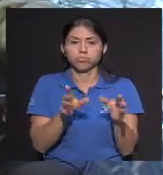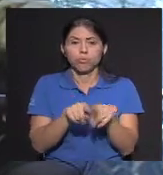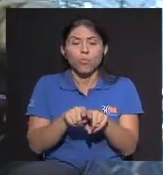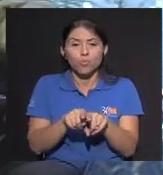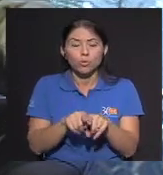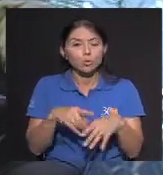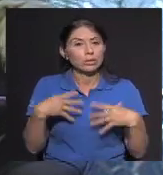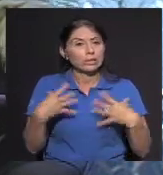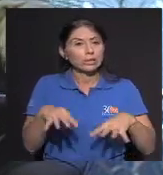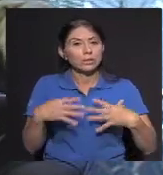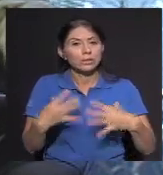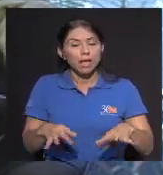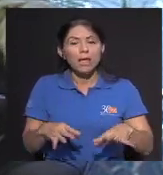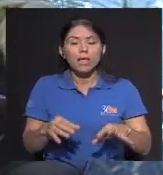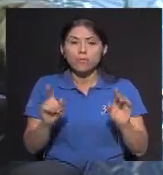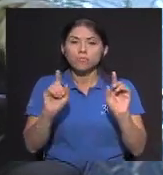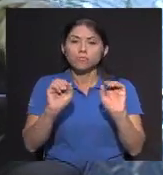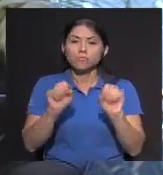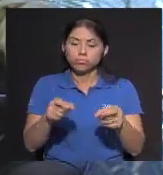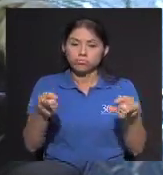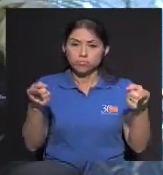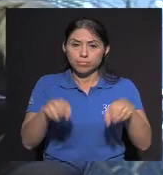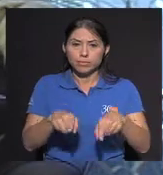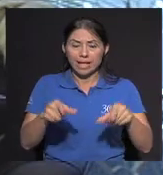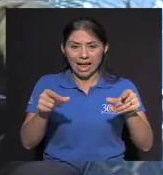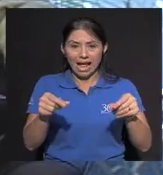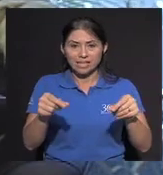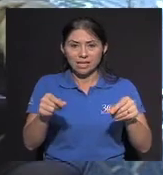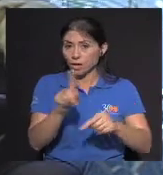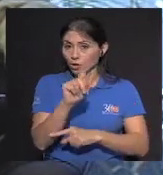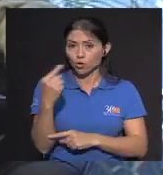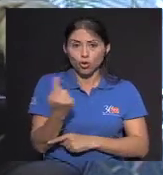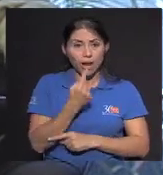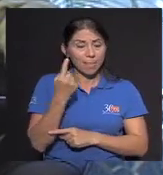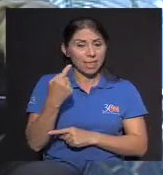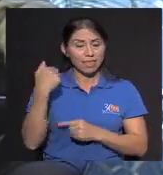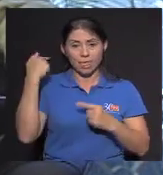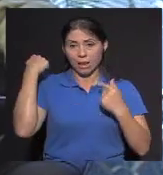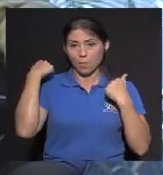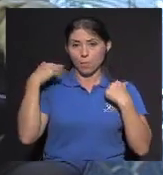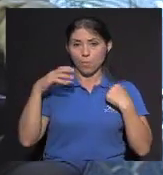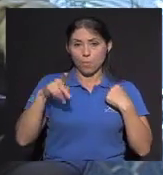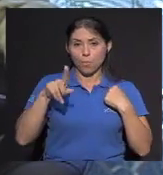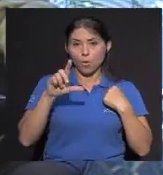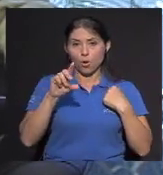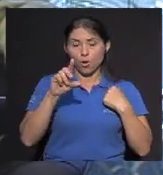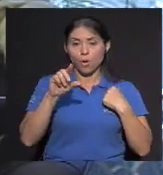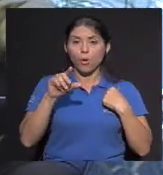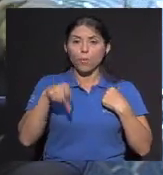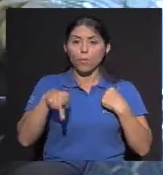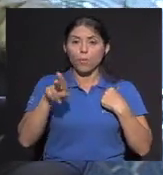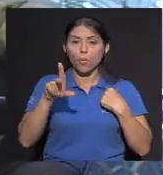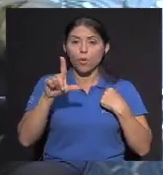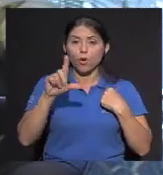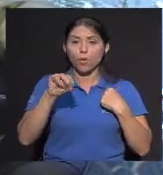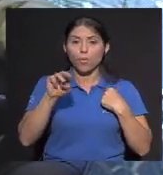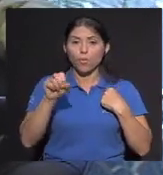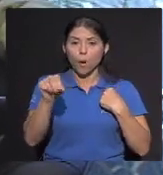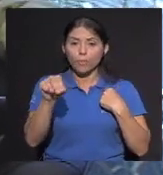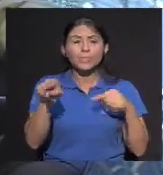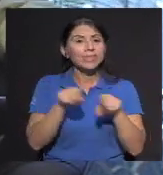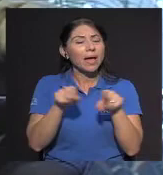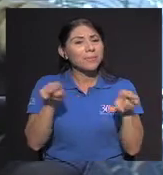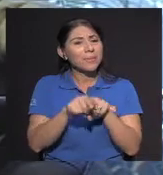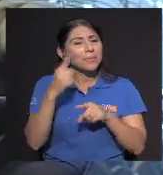otra Y va A producir cánceres No solo del pulmón Como les decía anteriormente El cáncer de